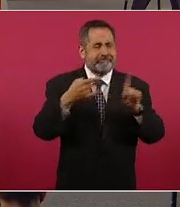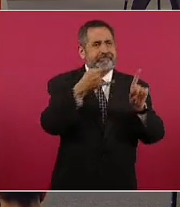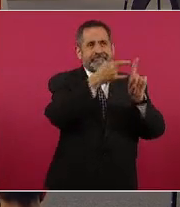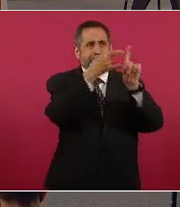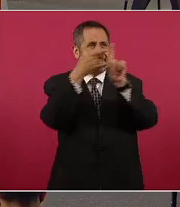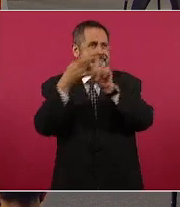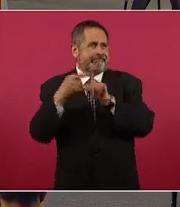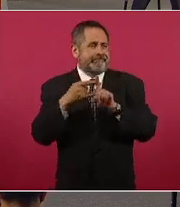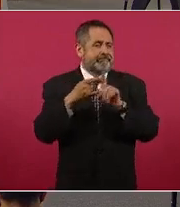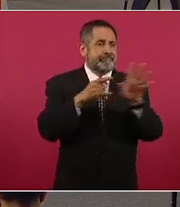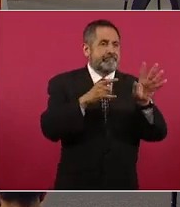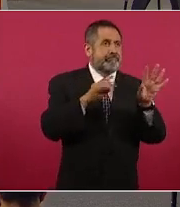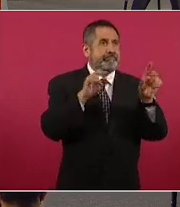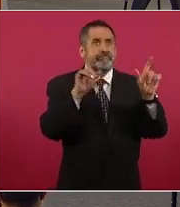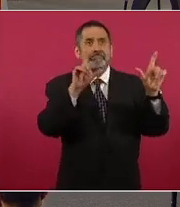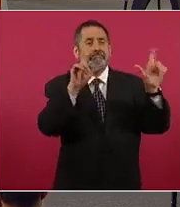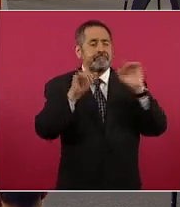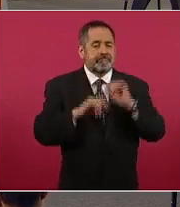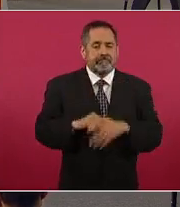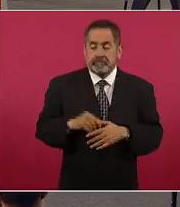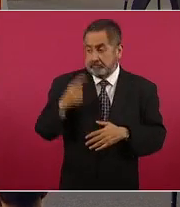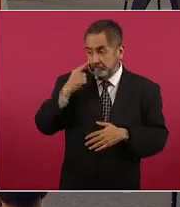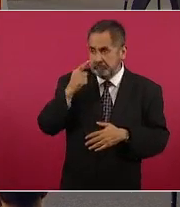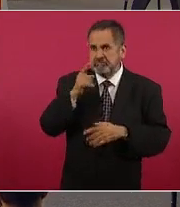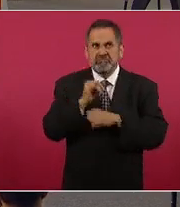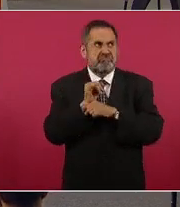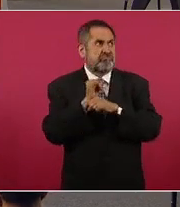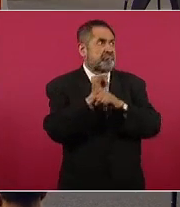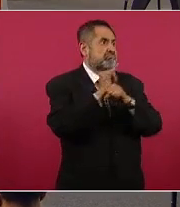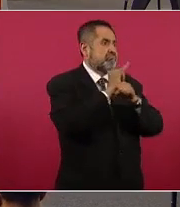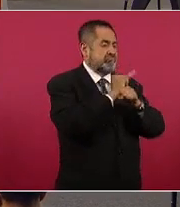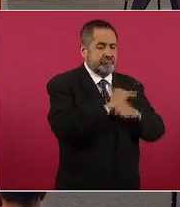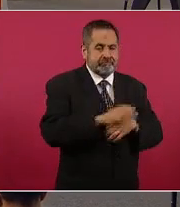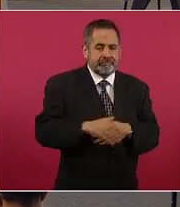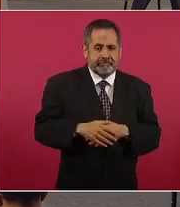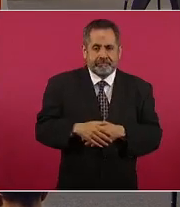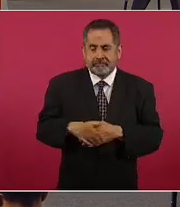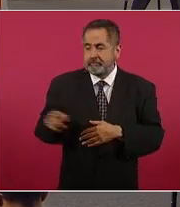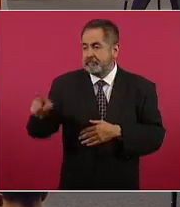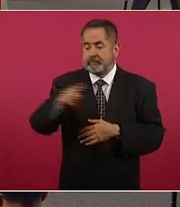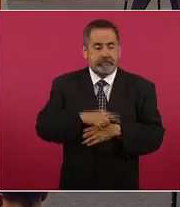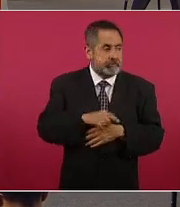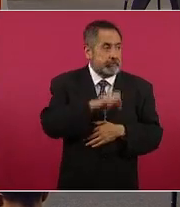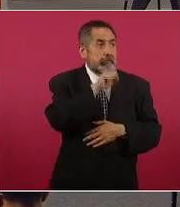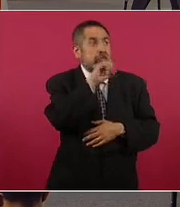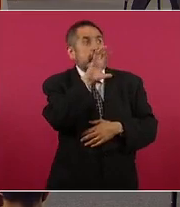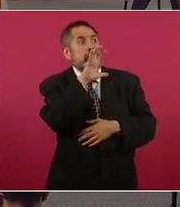y salían todos ahí ahora sí hablando de cámaras apantallados